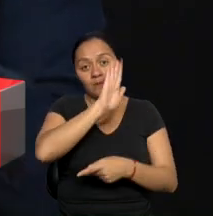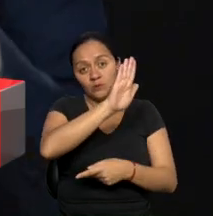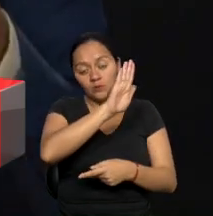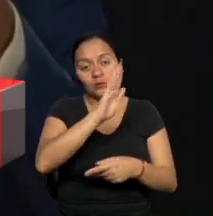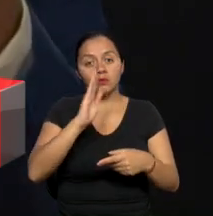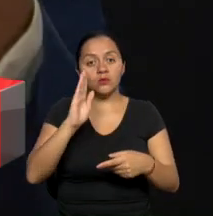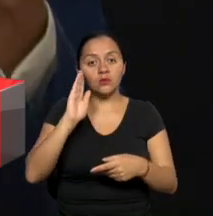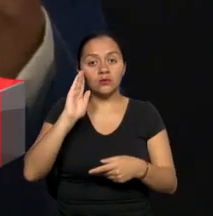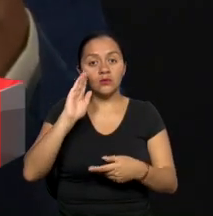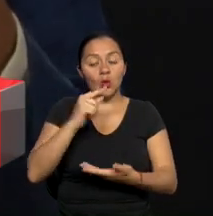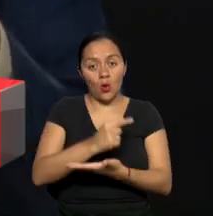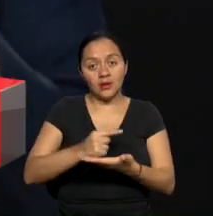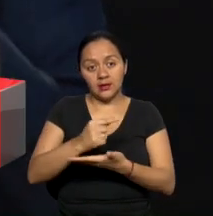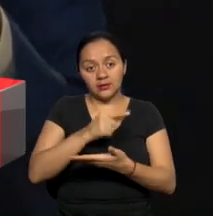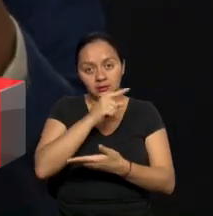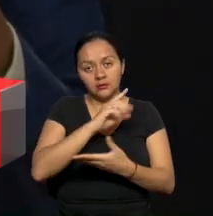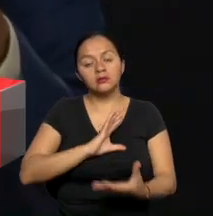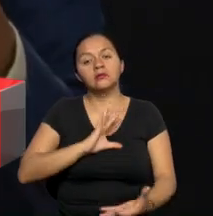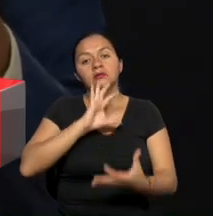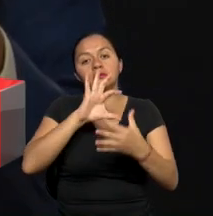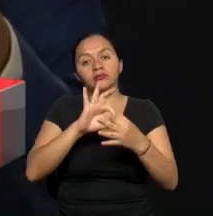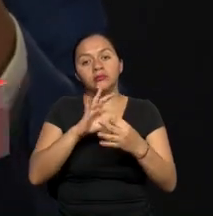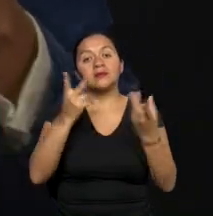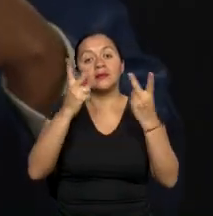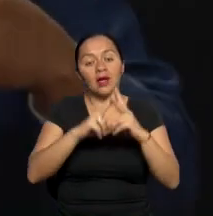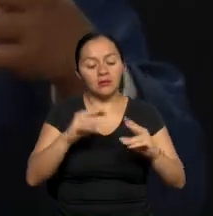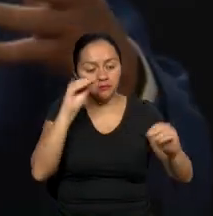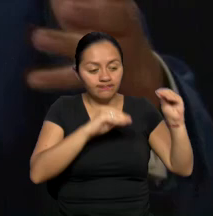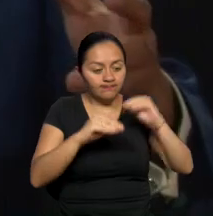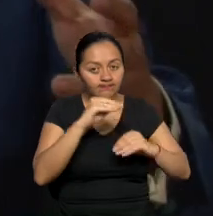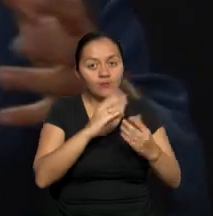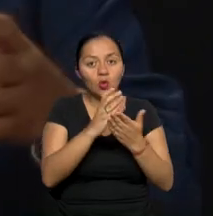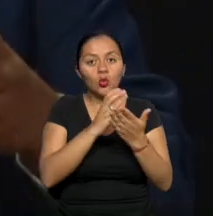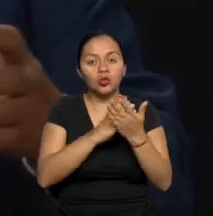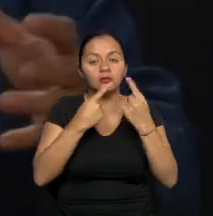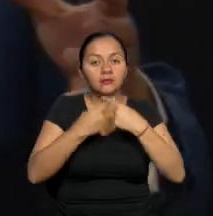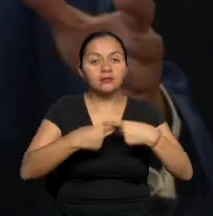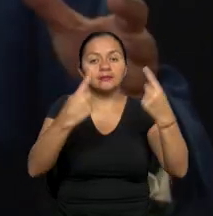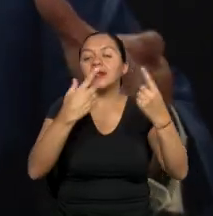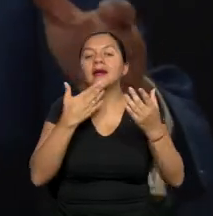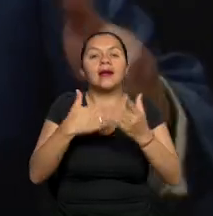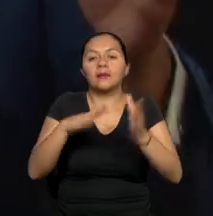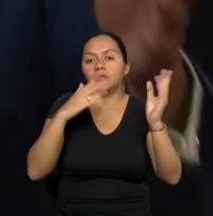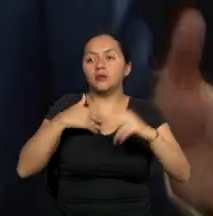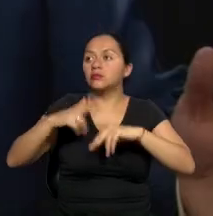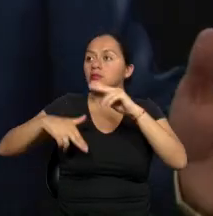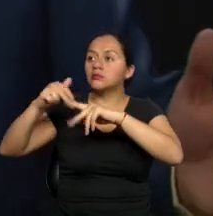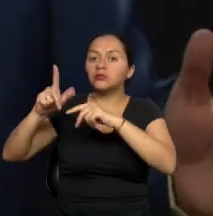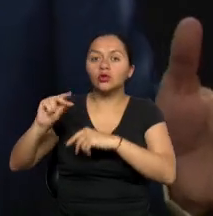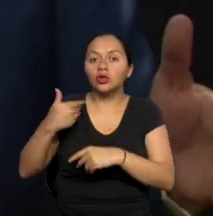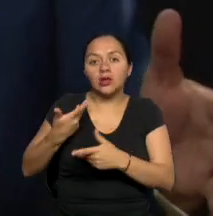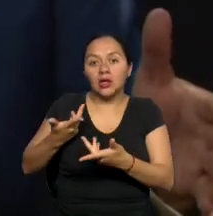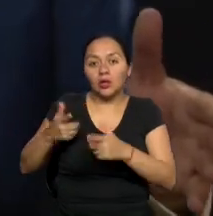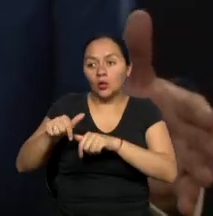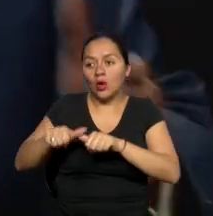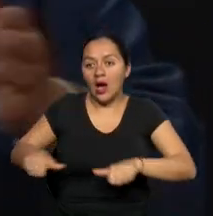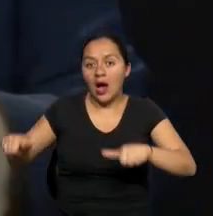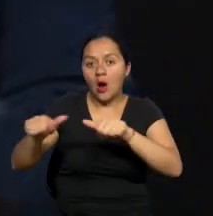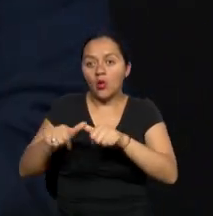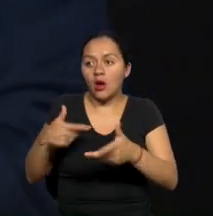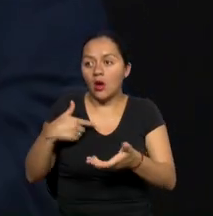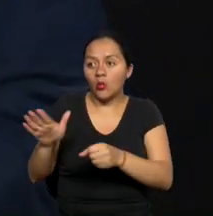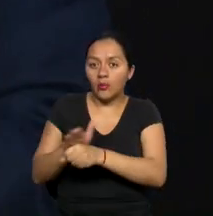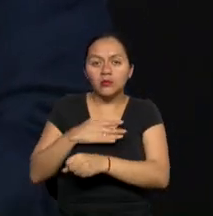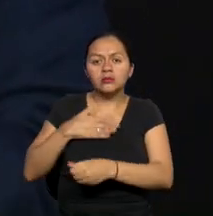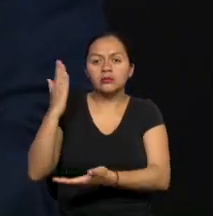Guayas, estamos armando cursos en conjunto donde si no tenemos de repente infraestructura porque ya está ocupada con otros cursos,